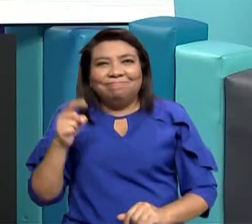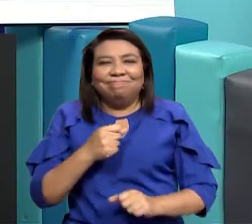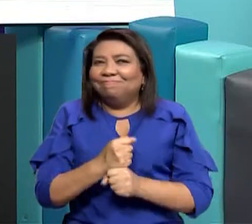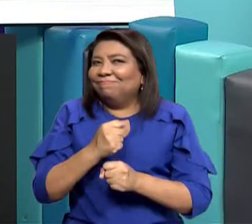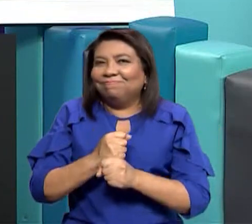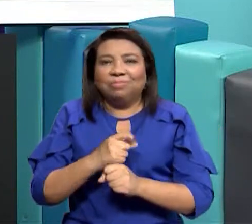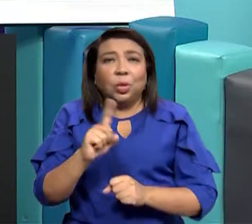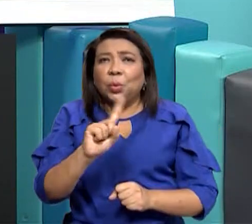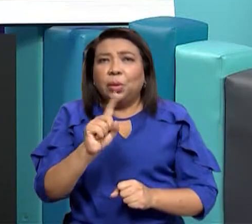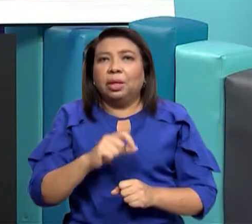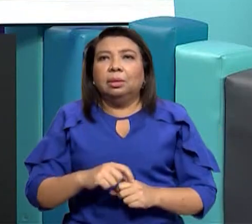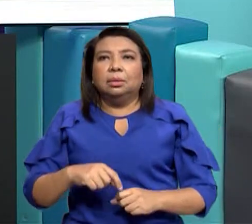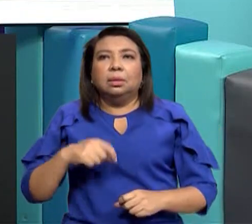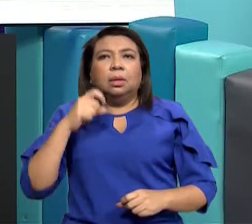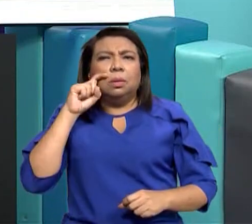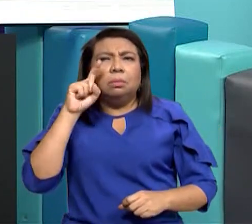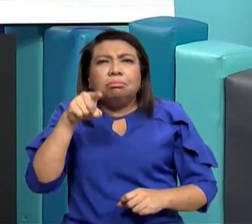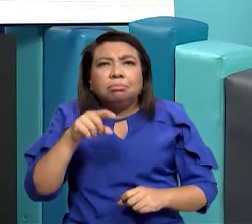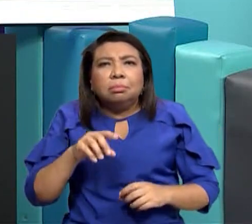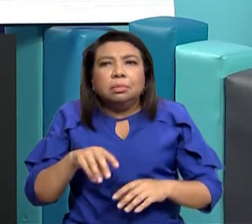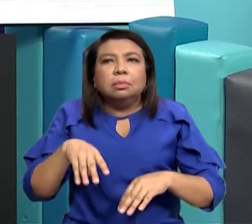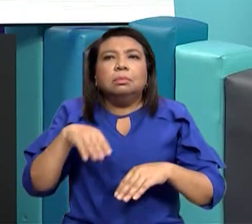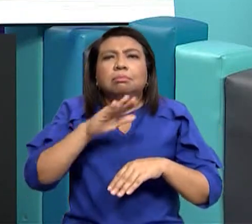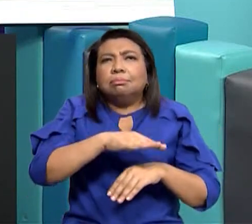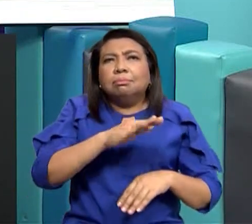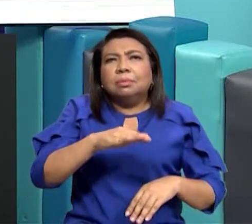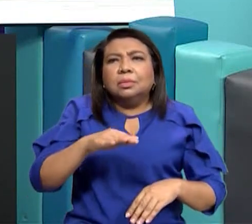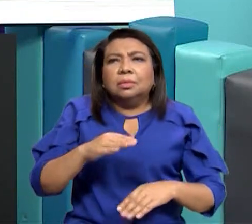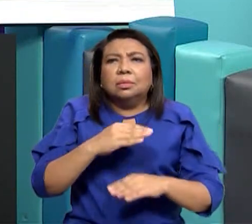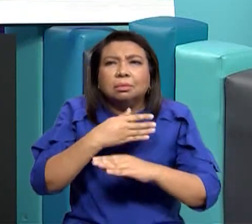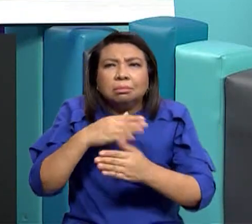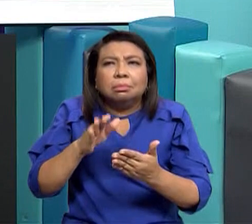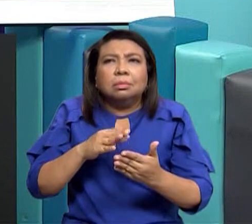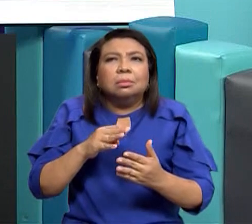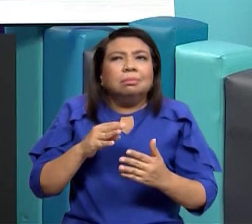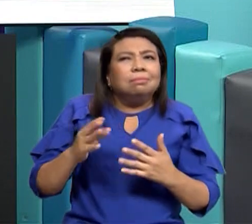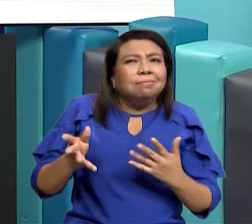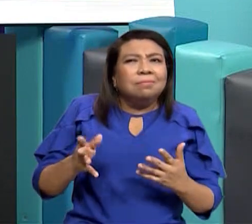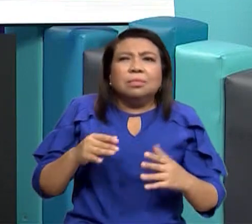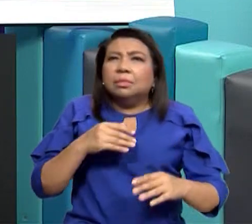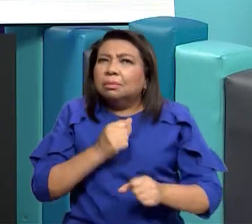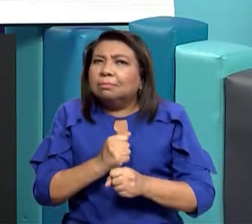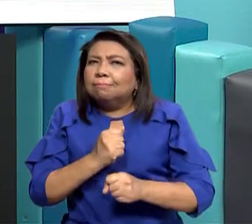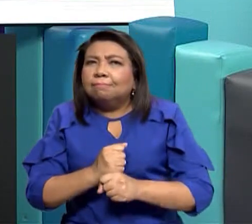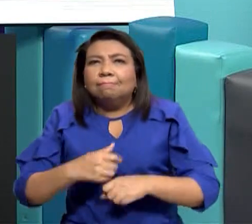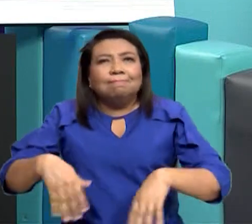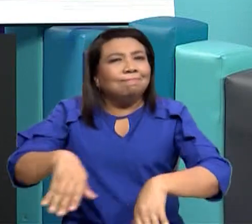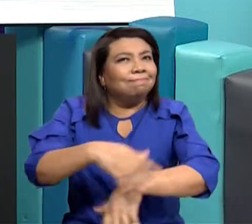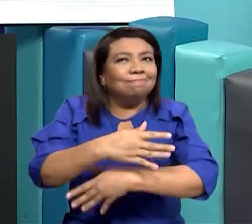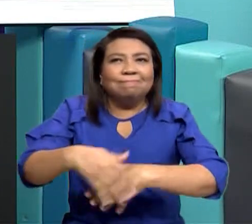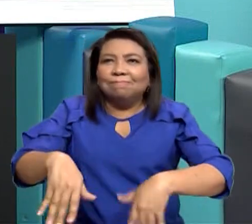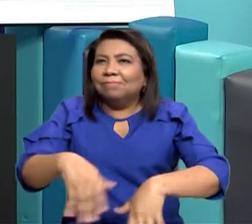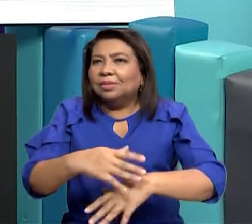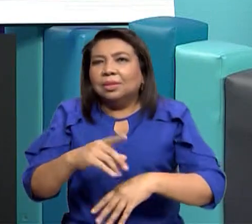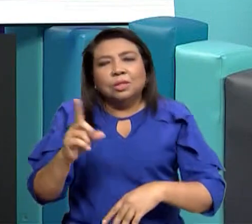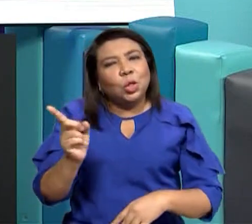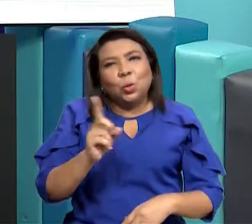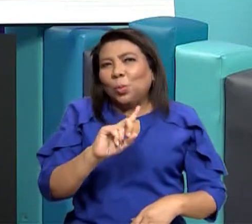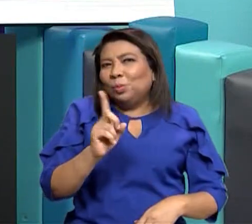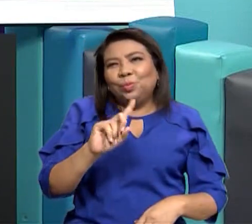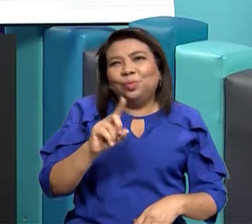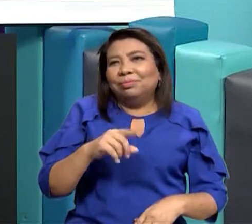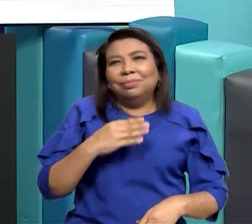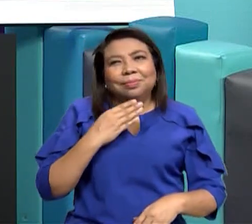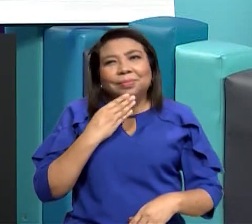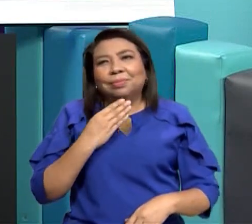calle que trabaja está expuesto a muchos peligros por lo tanto no debe trabajar ya crecerá y entonces tendrá